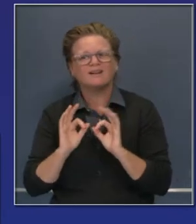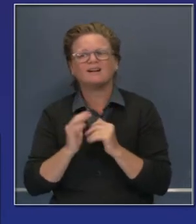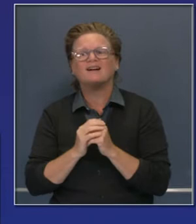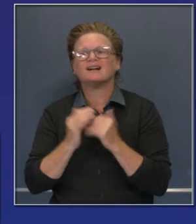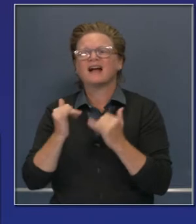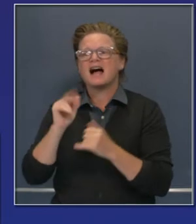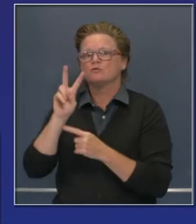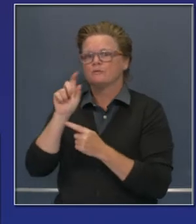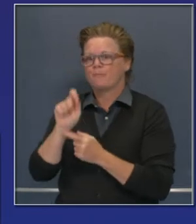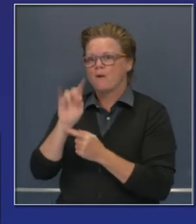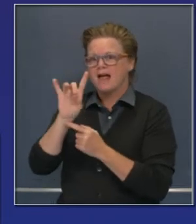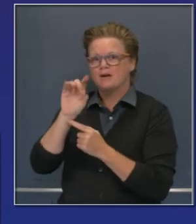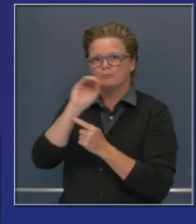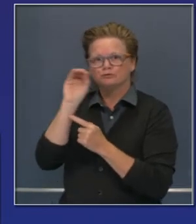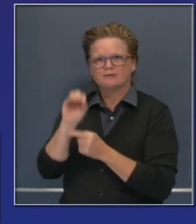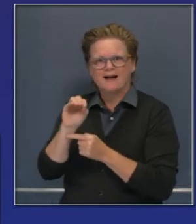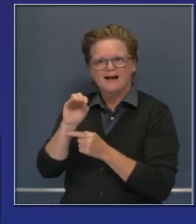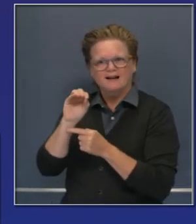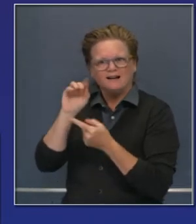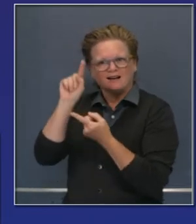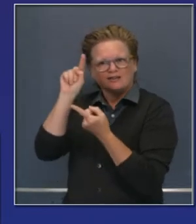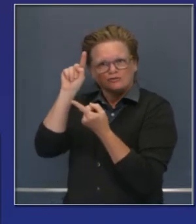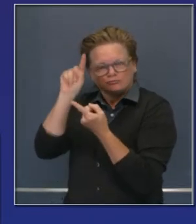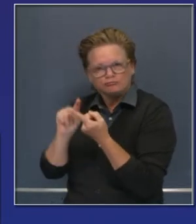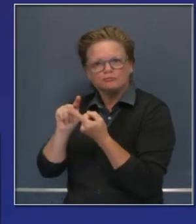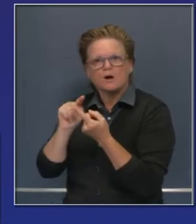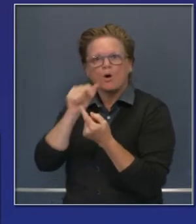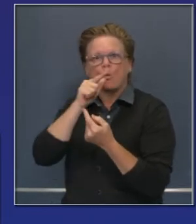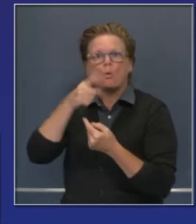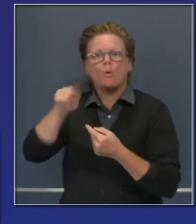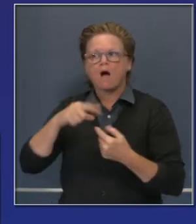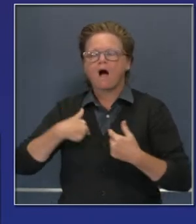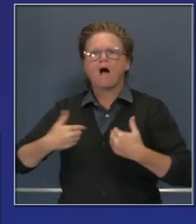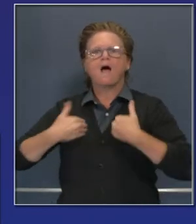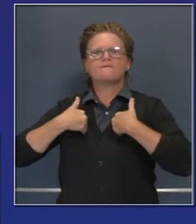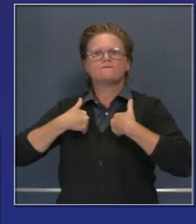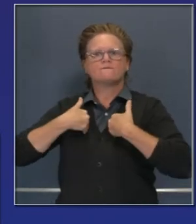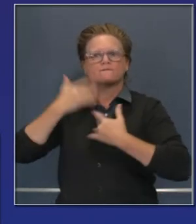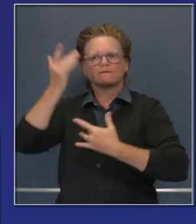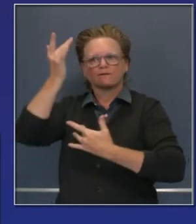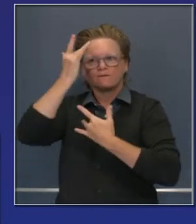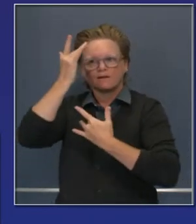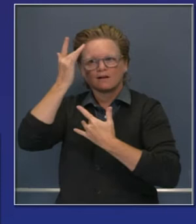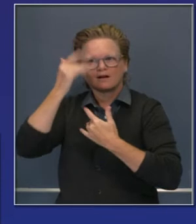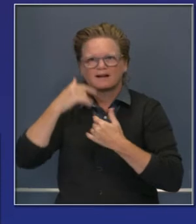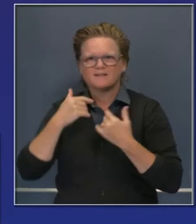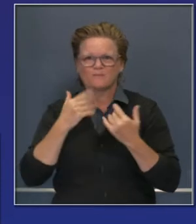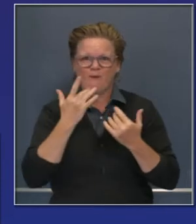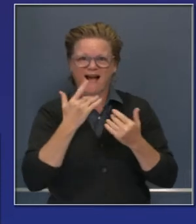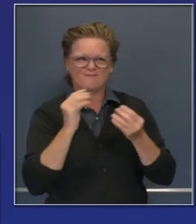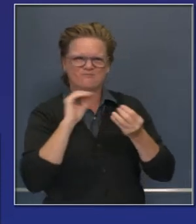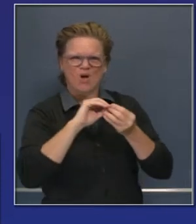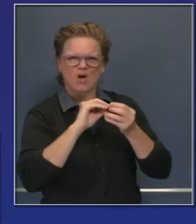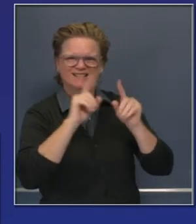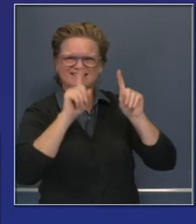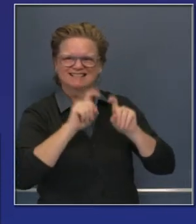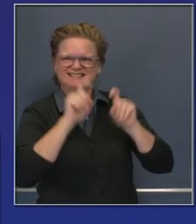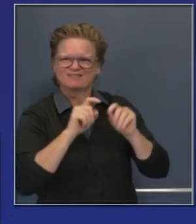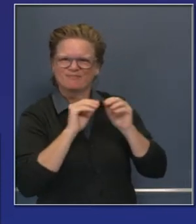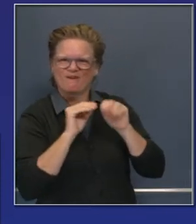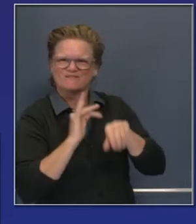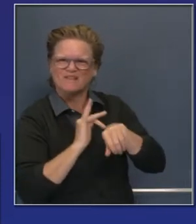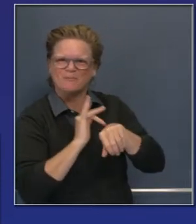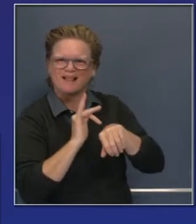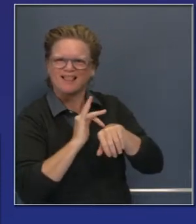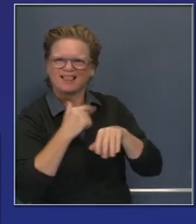.8% índice de positividad en el estado de California. Las pruebas comienzan a ascender otra vez. Y estamos comprometidos